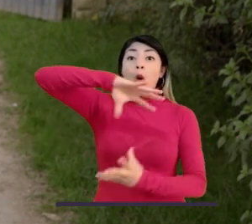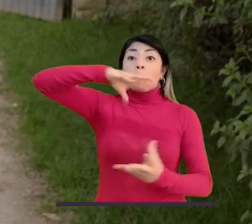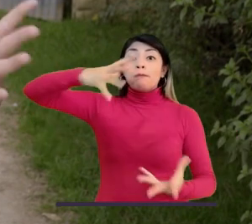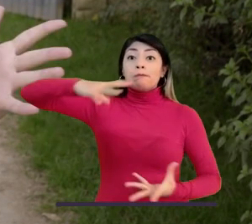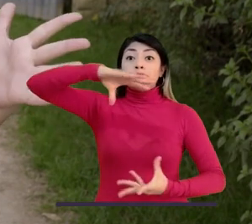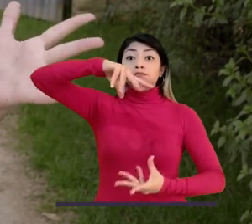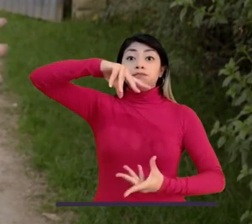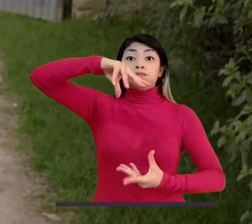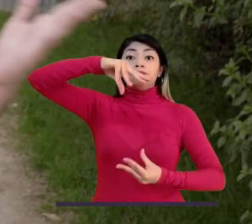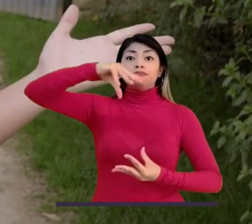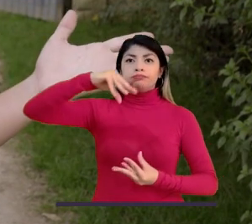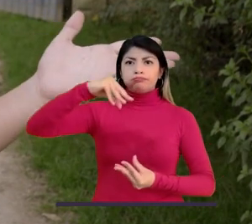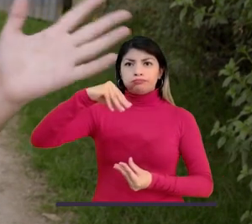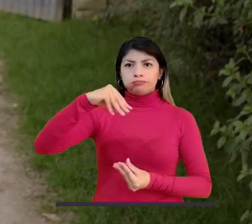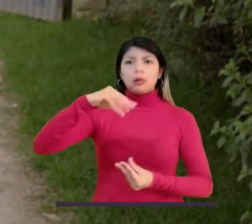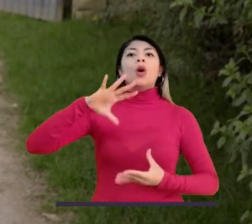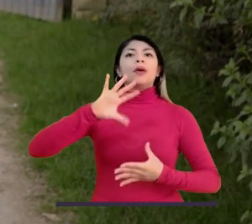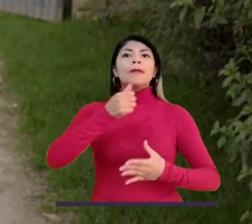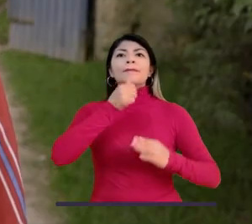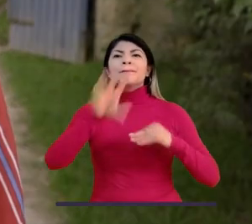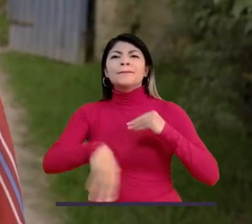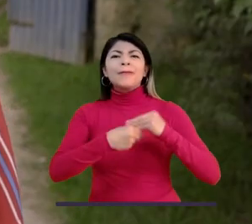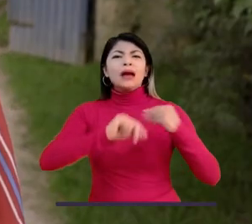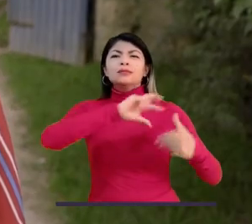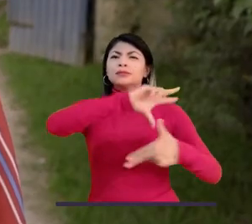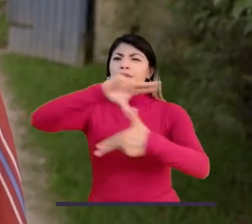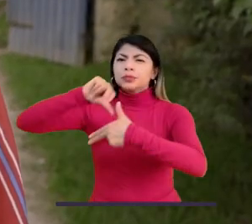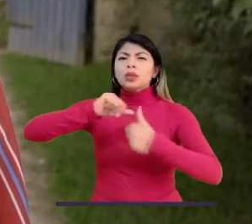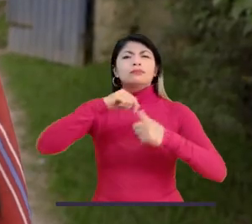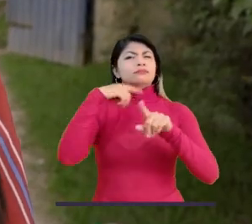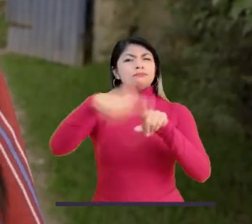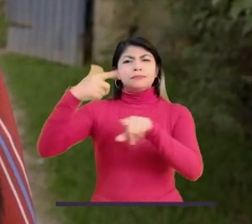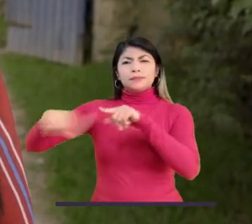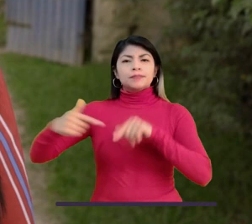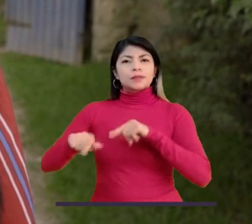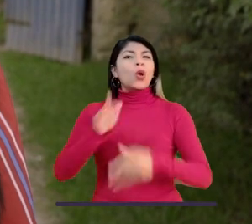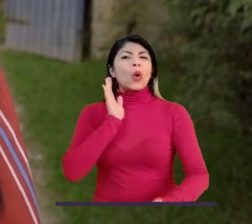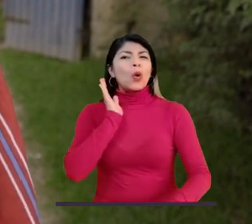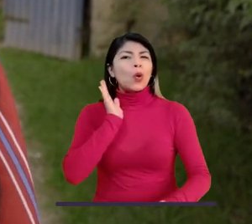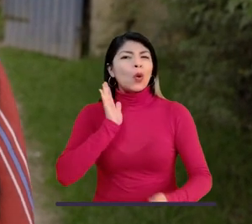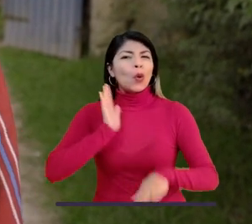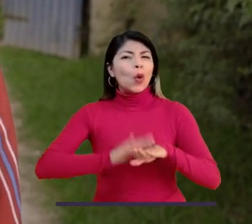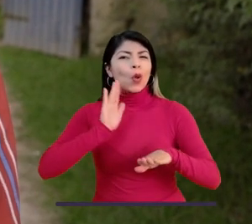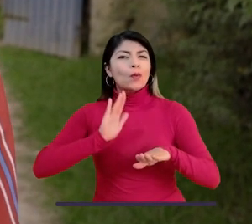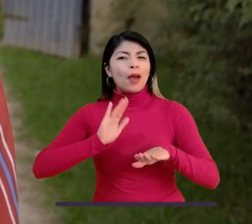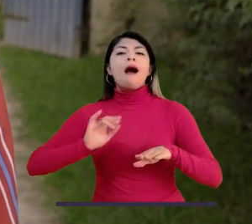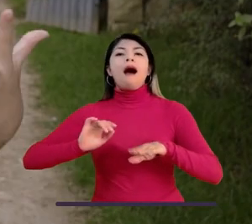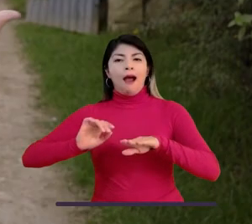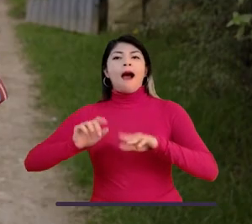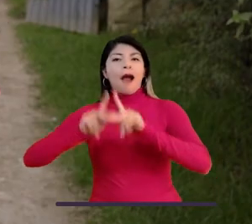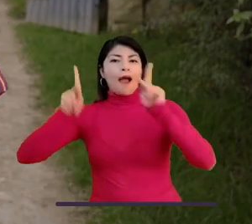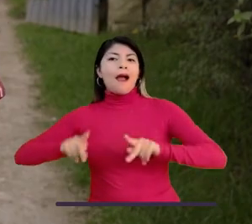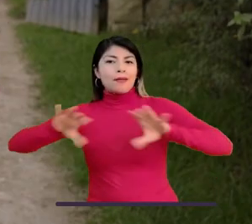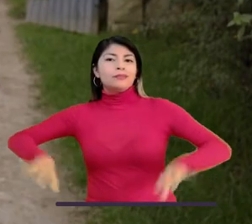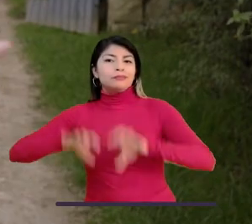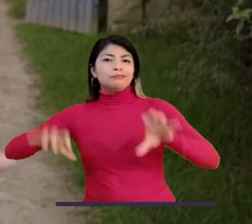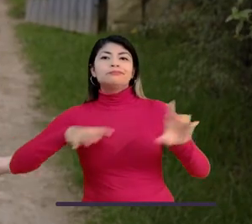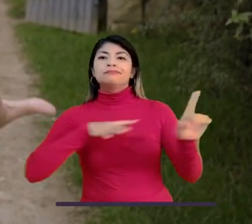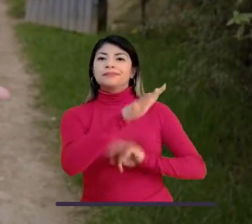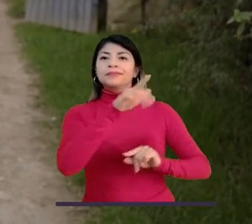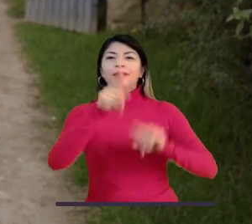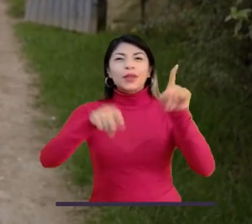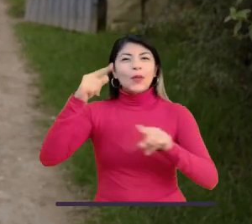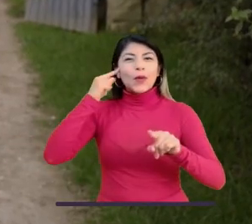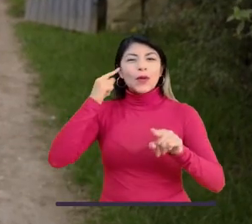polos, huracanes, inundaciones y muchos más. Y todo esto provocado principalmente por la acción humana. Muchos de ustedes han